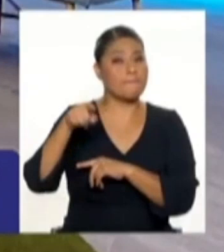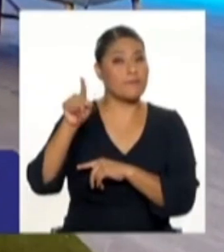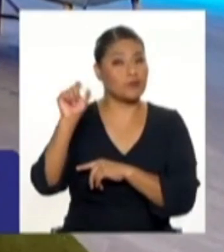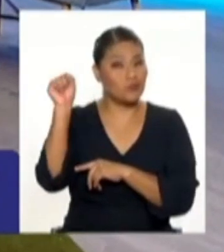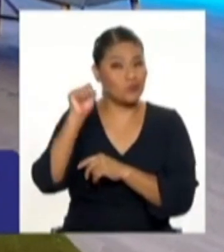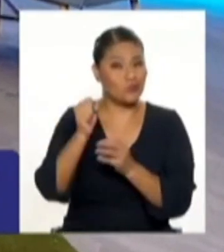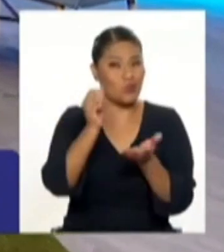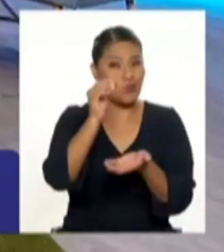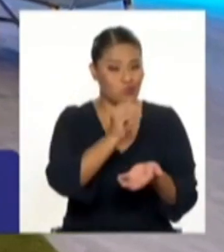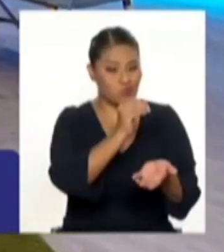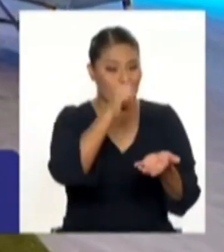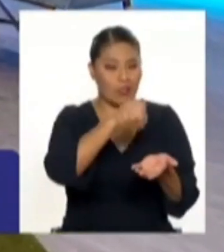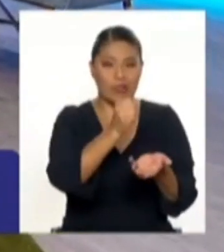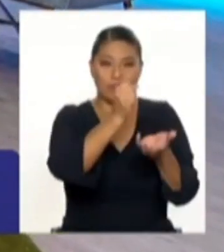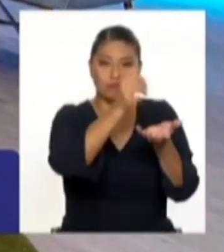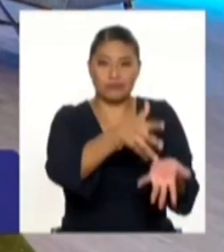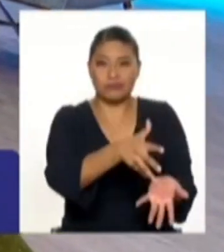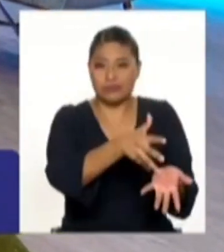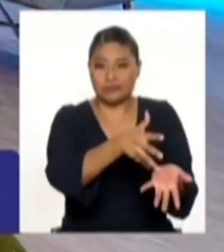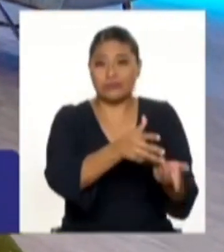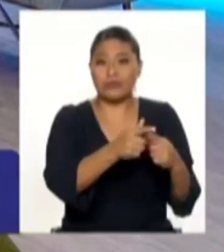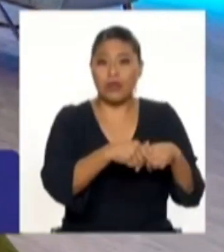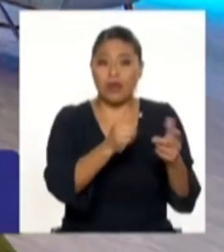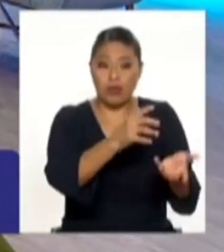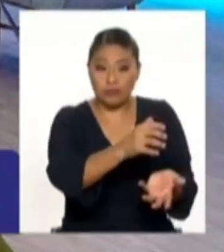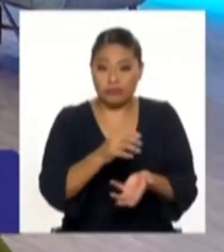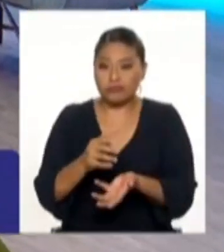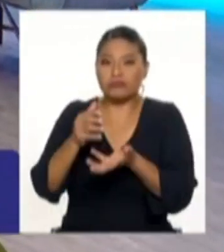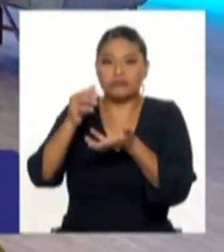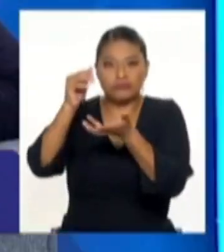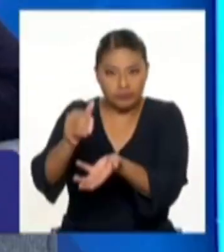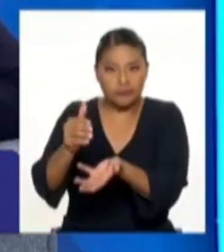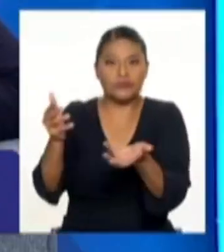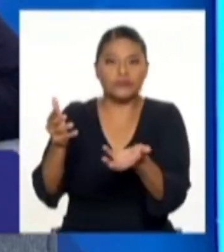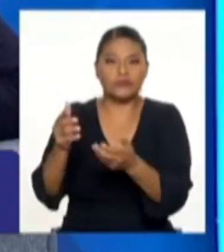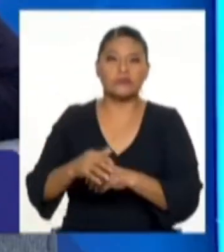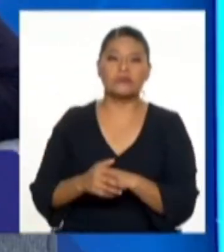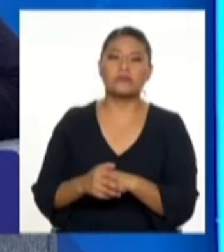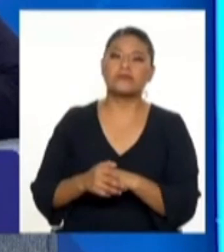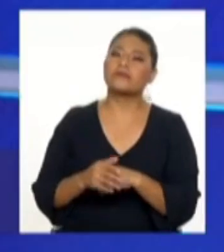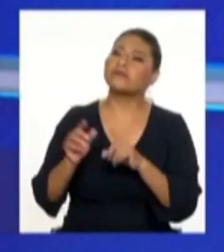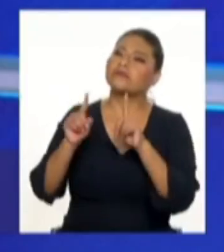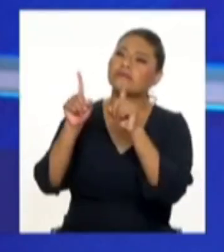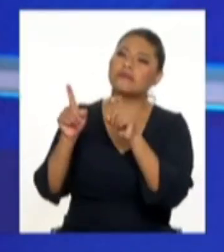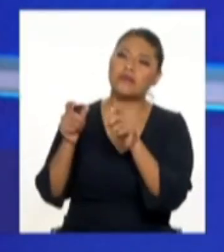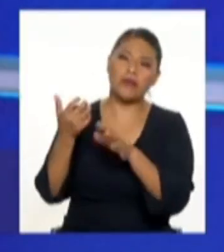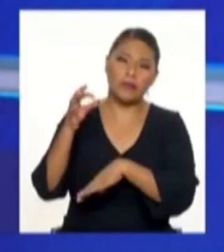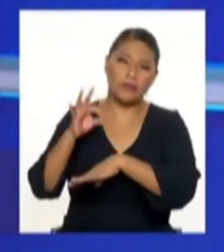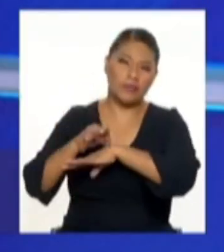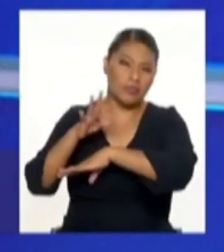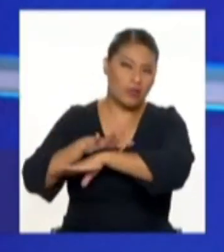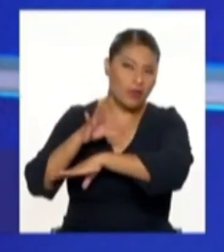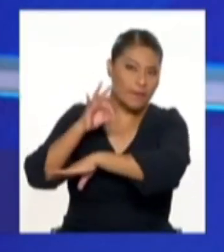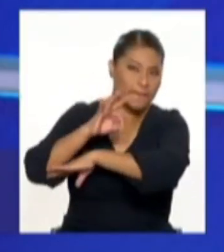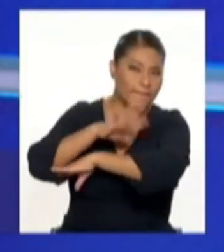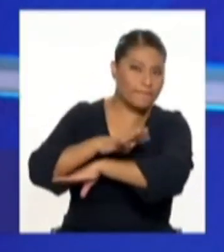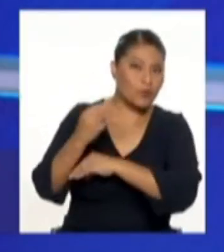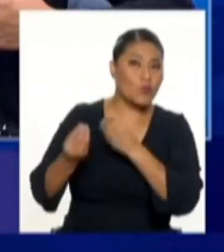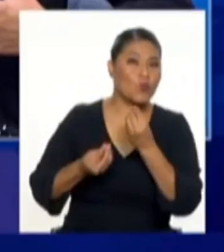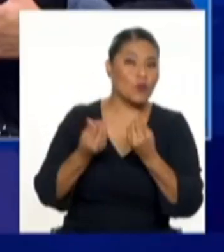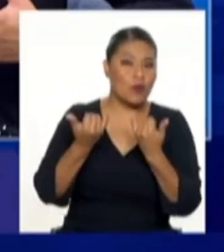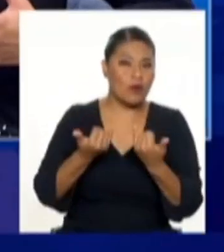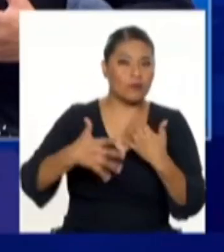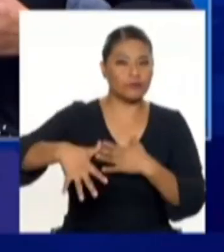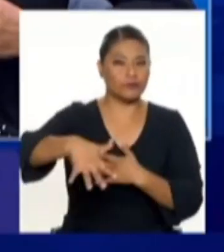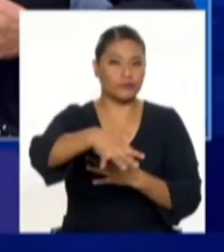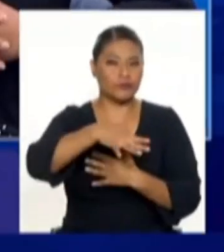Plata que tranquilamente se puede invertir. Por ejemplo, en el dengue, gobernador, ¿cómo se está enfrentando a esa situación?